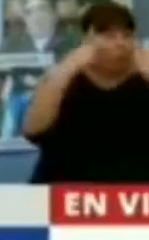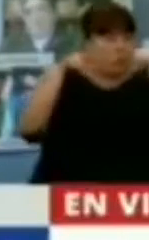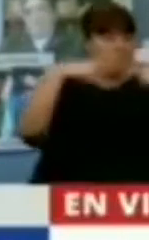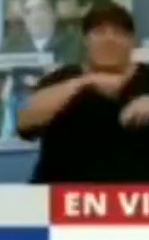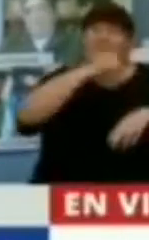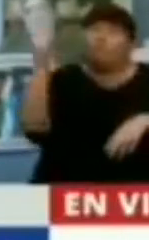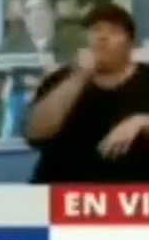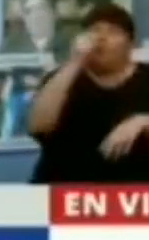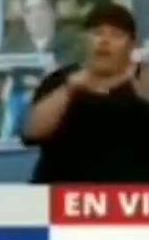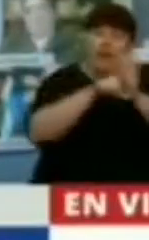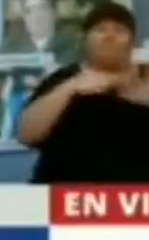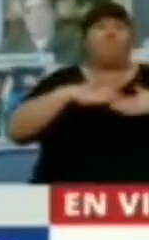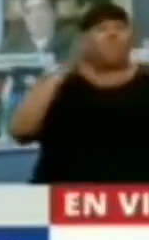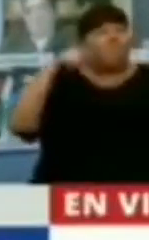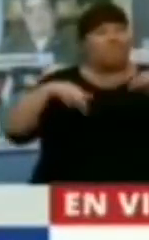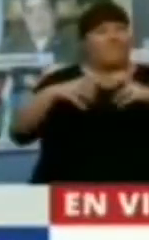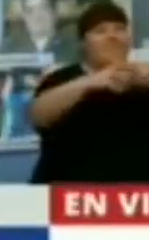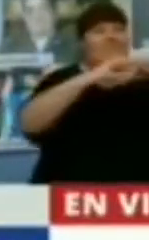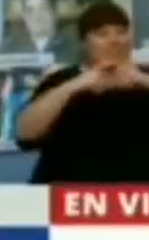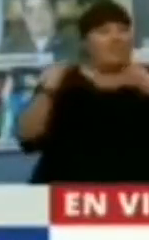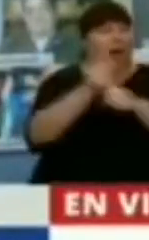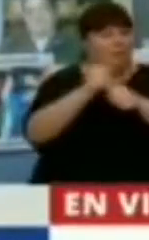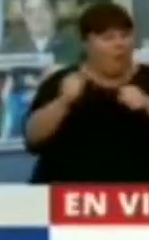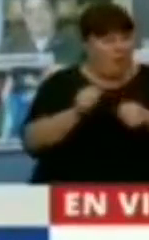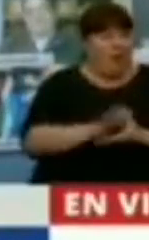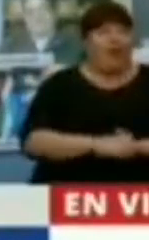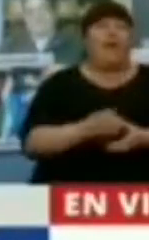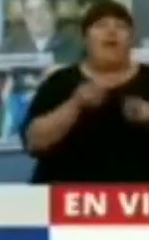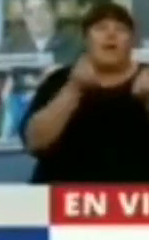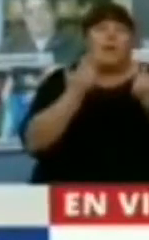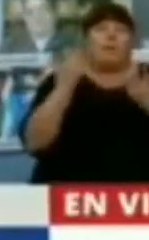fundamental importancia. Celebro estar sancionando esta ley que les sirva a los argentinos. Gracias, presidente.